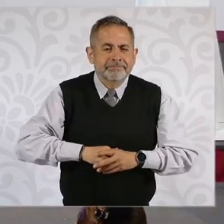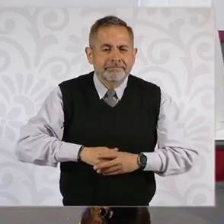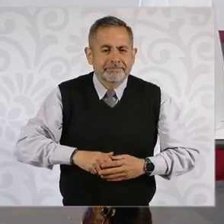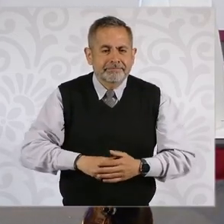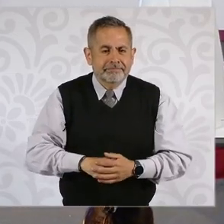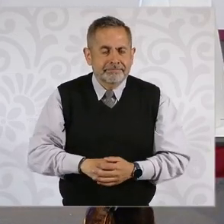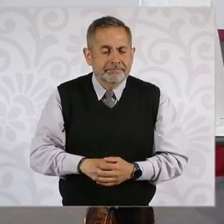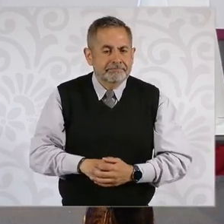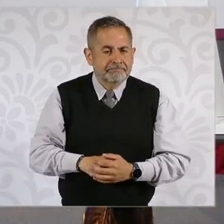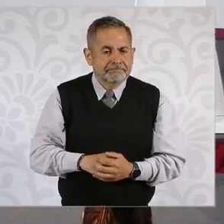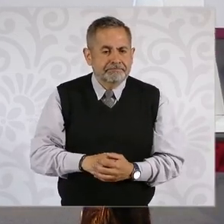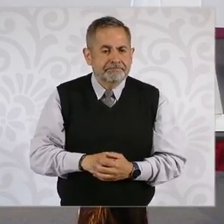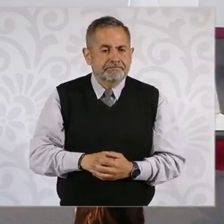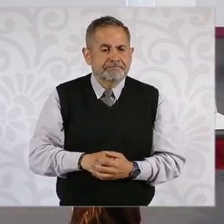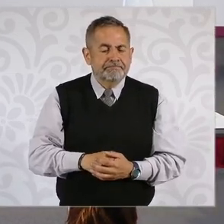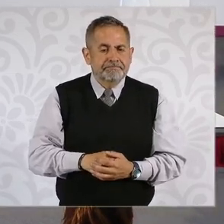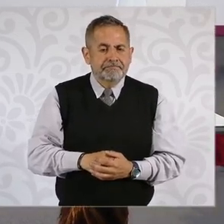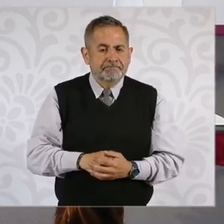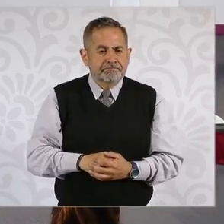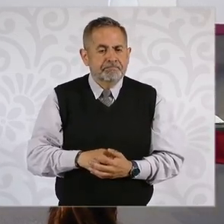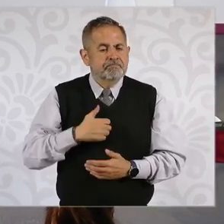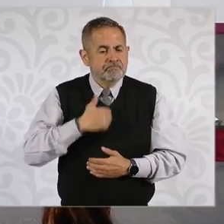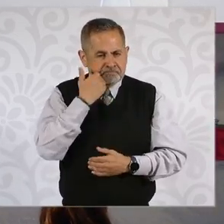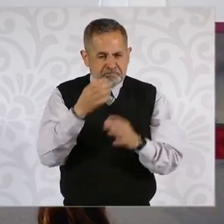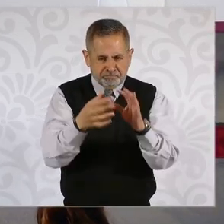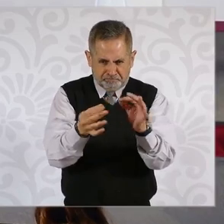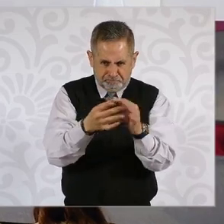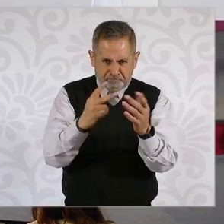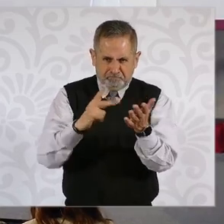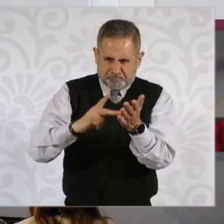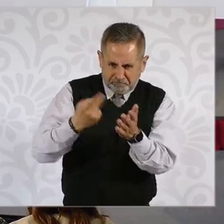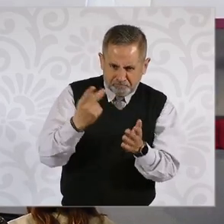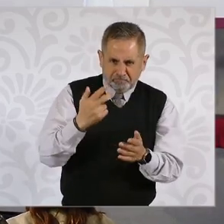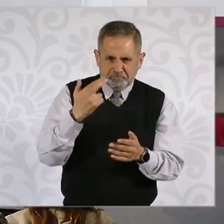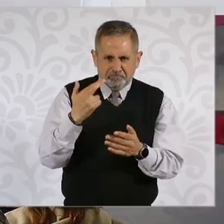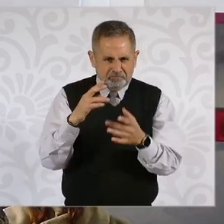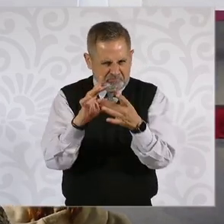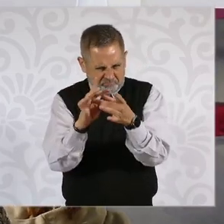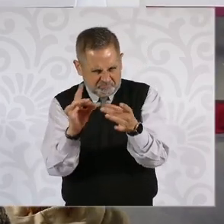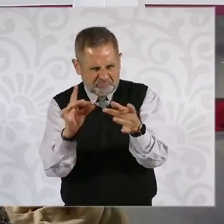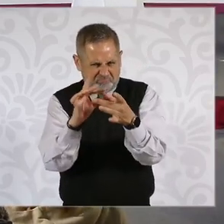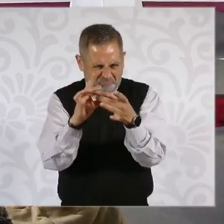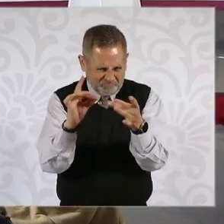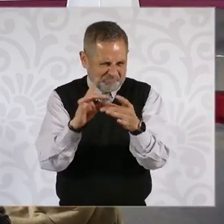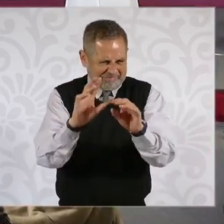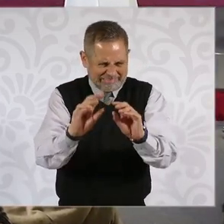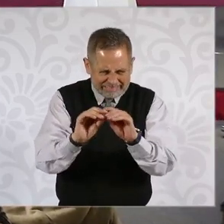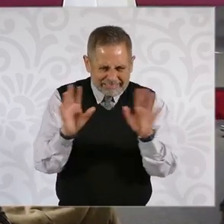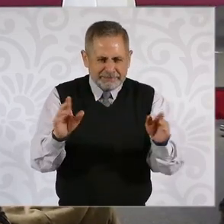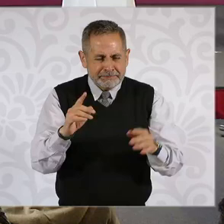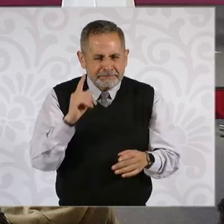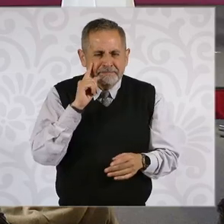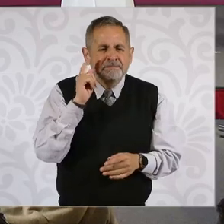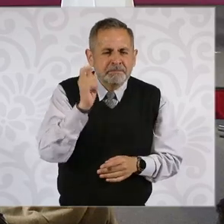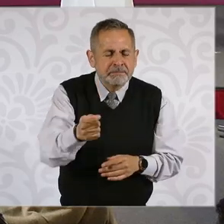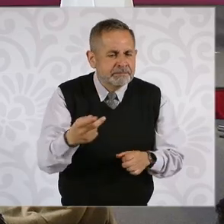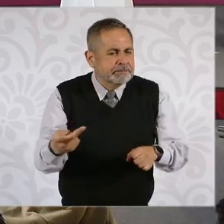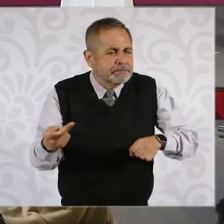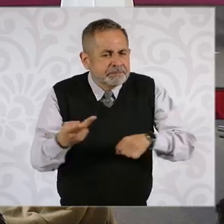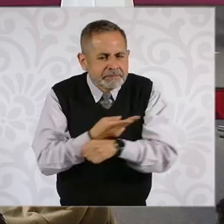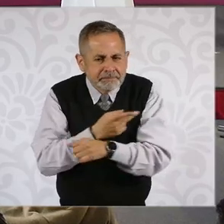Quiero hacer una revisión de nuevo de cómo es que se dio